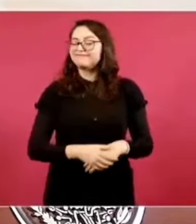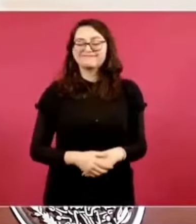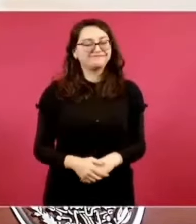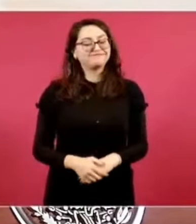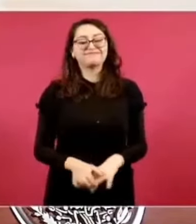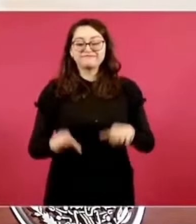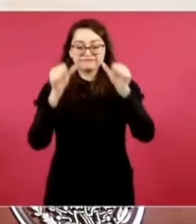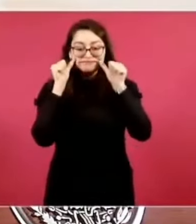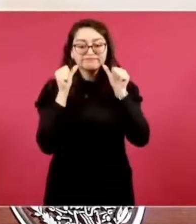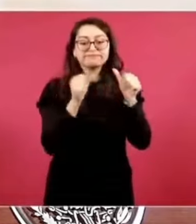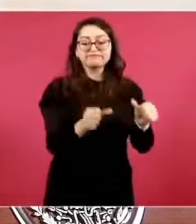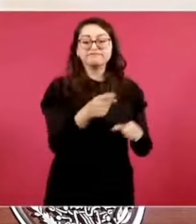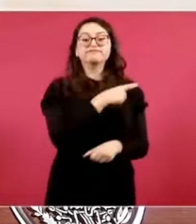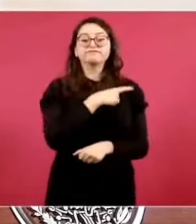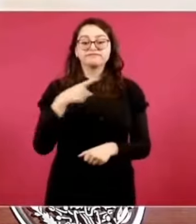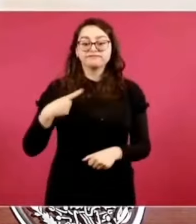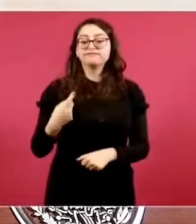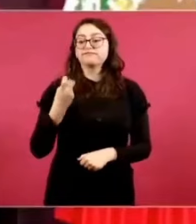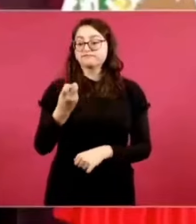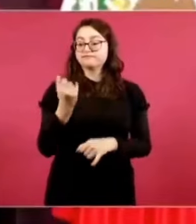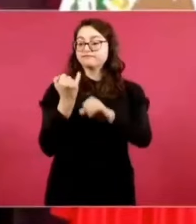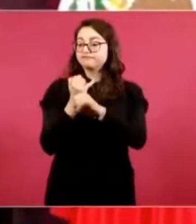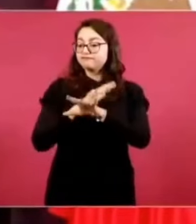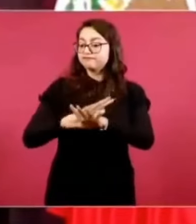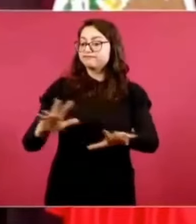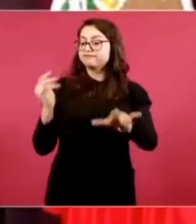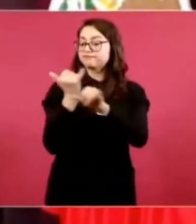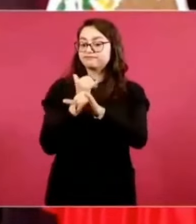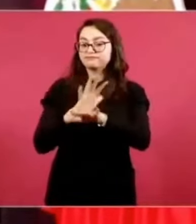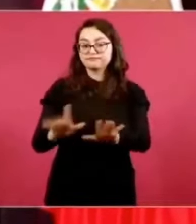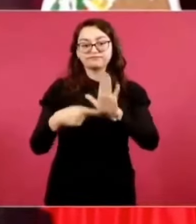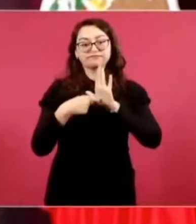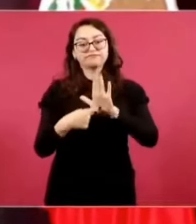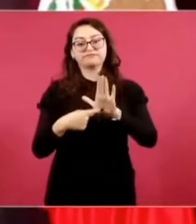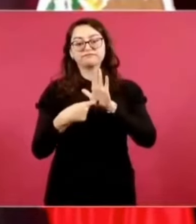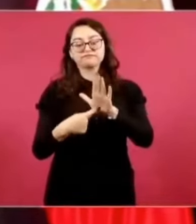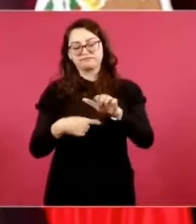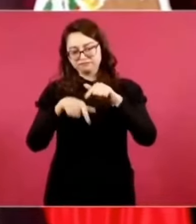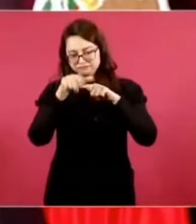y seguir hablando del tema.